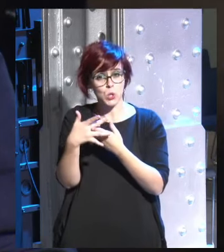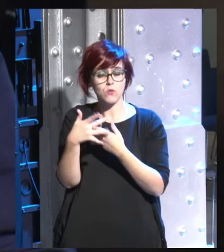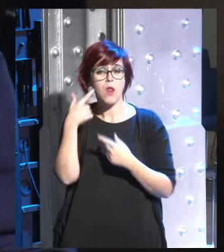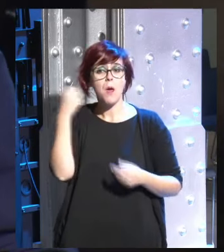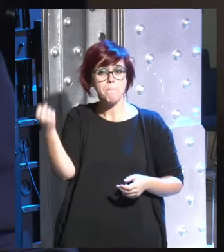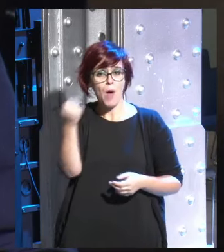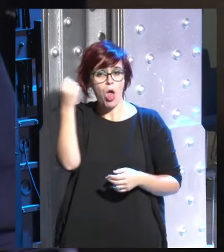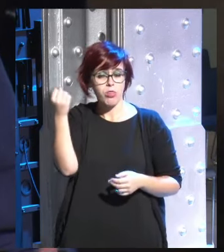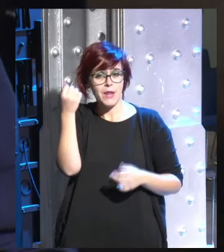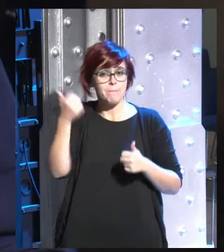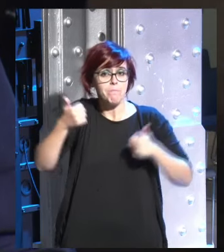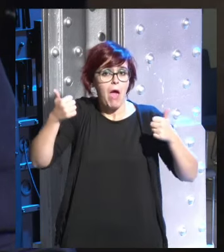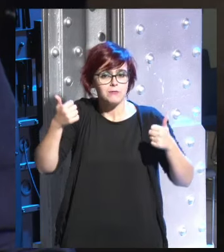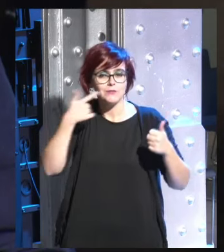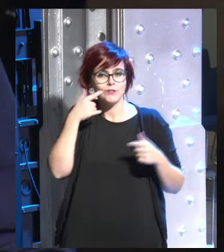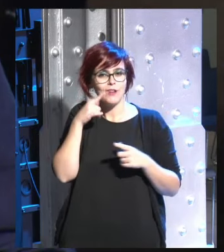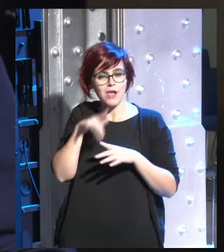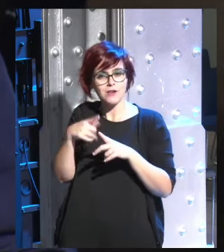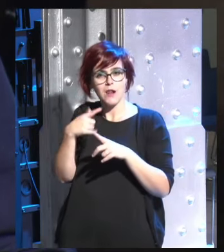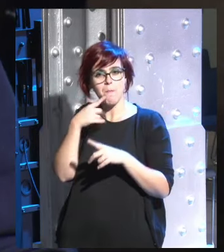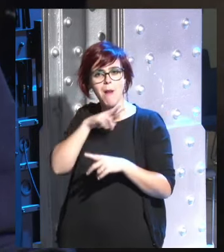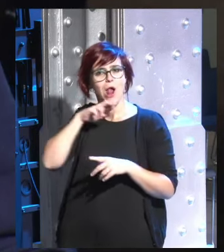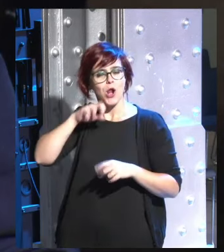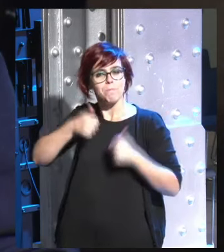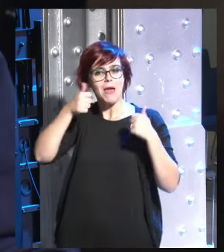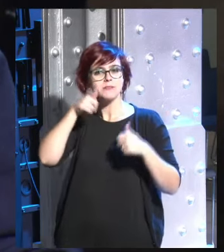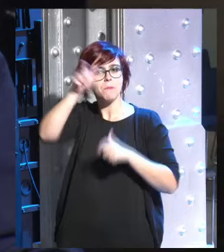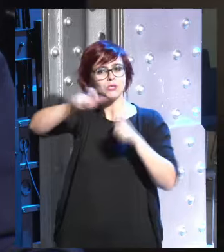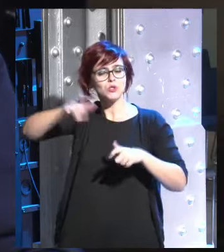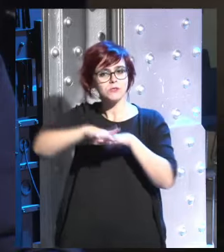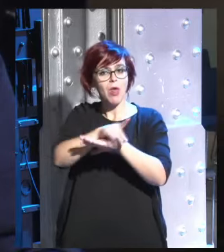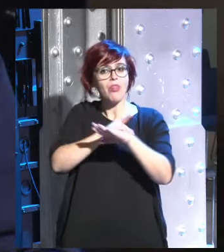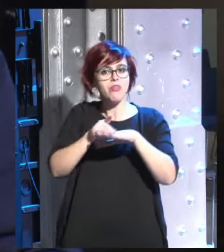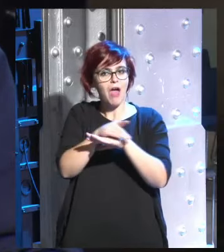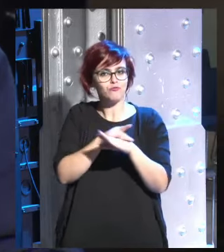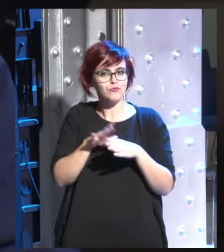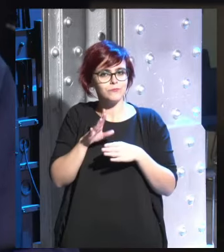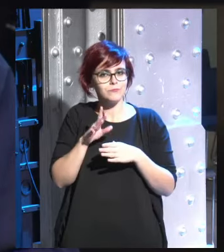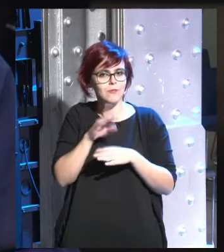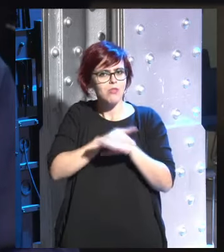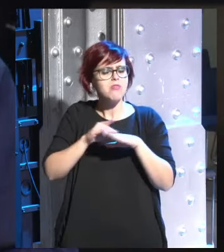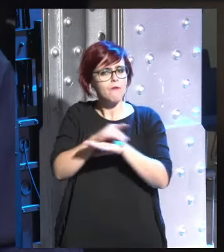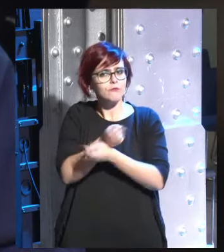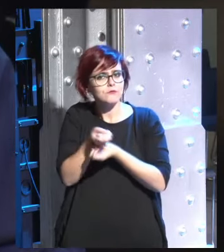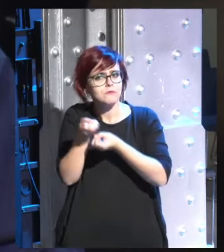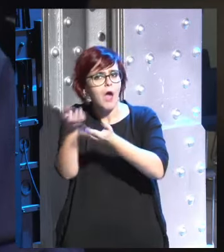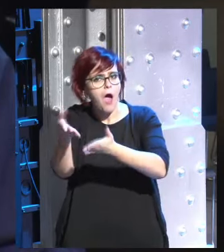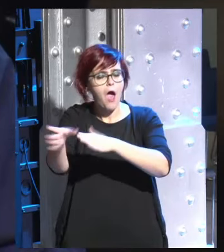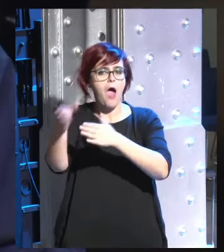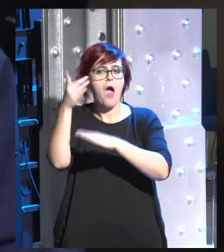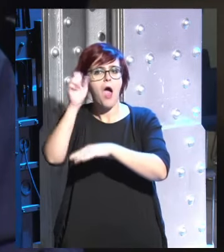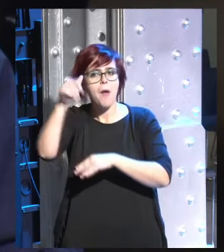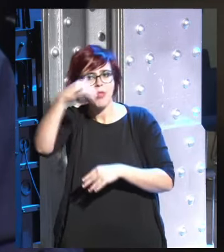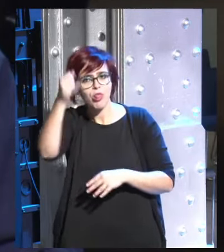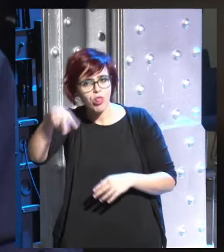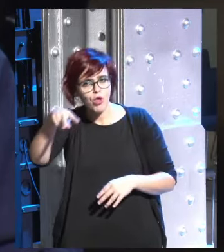gente hoy en día son sus datos personales y los están dando a Amazon a Facebook